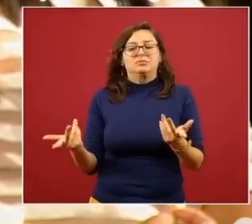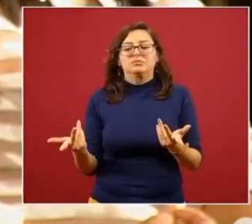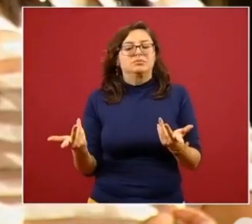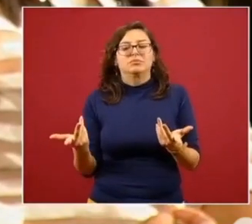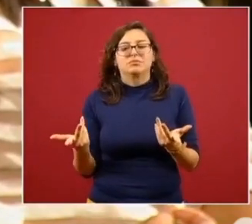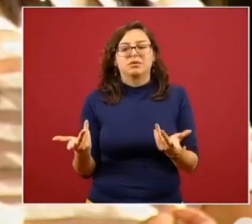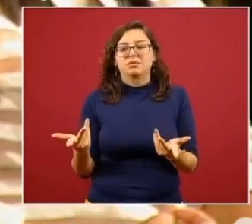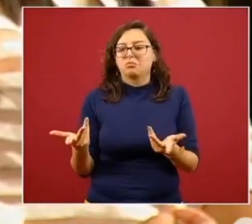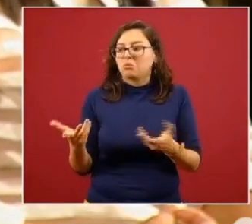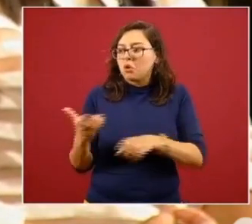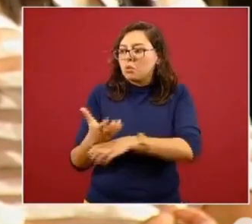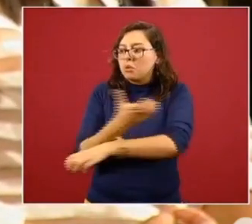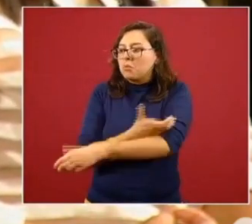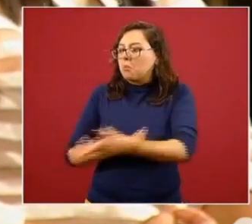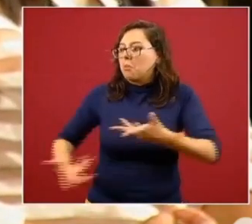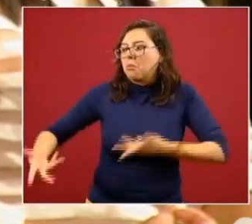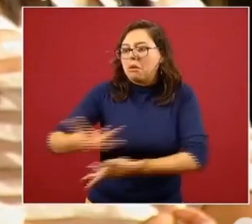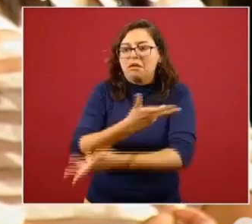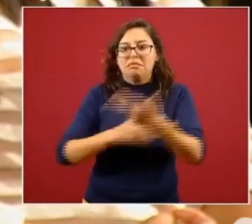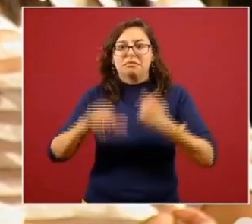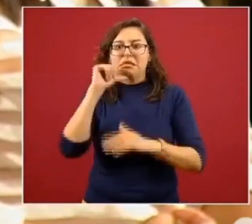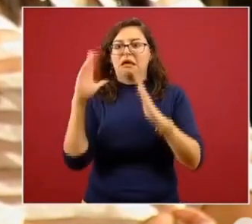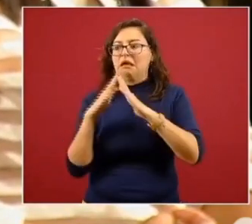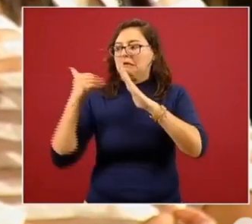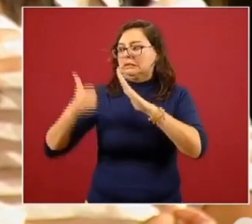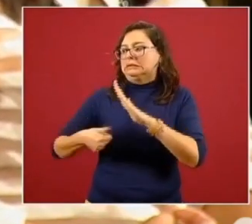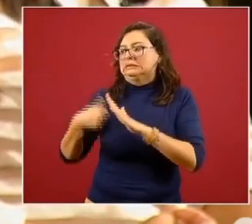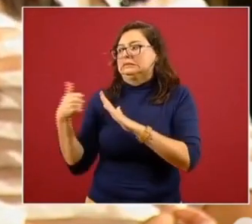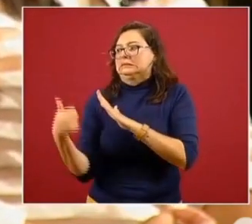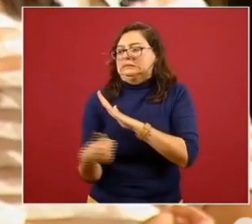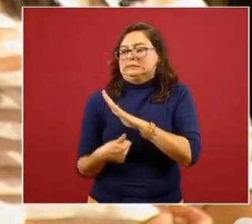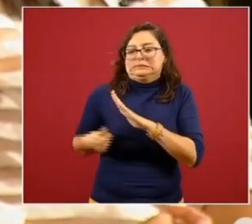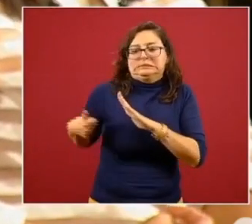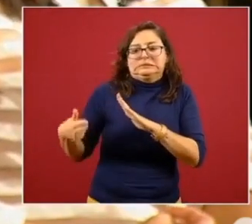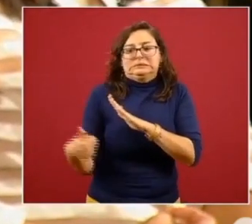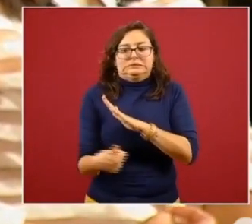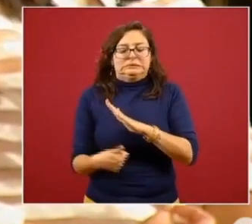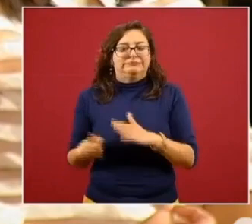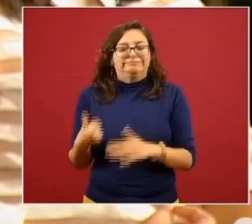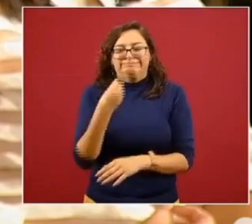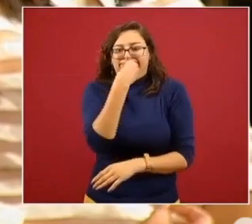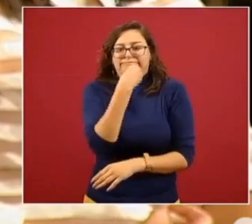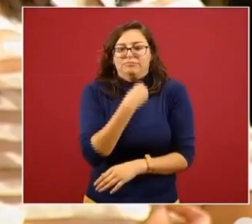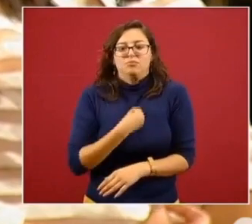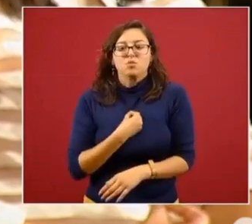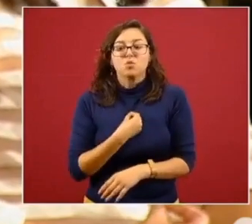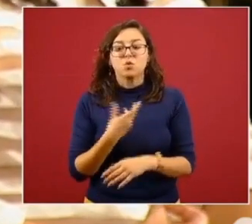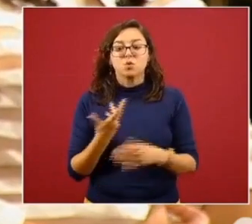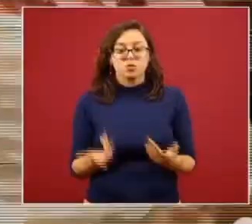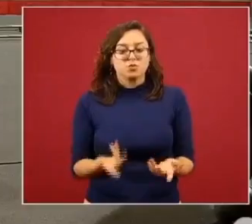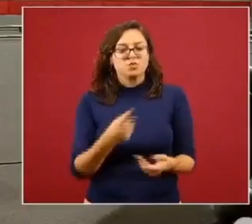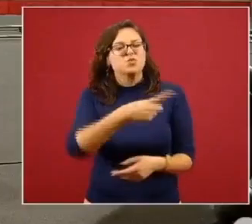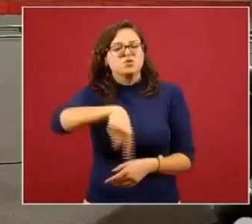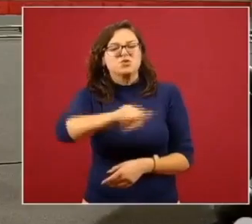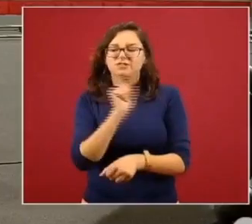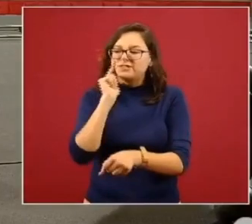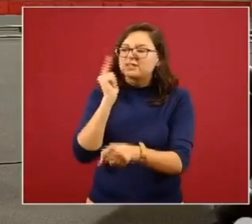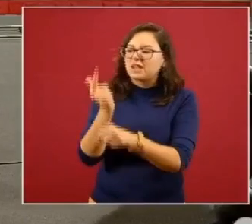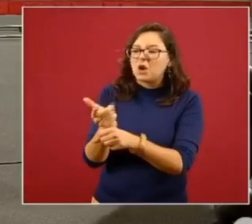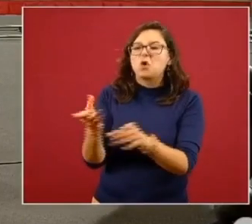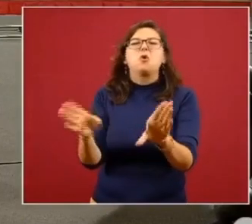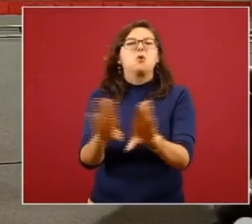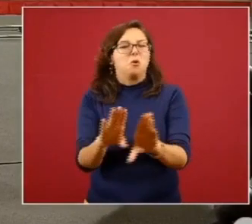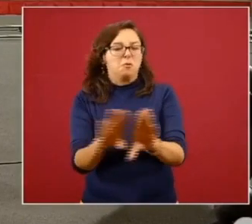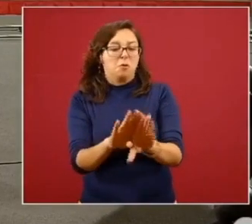con sus compañeros y al enclaustramiento en familia obligado por la pandemia? La segunda pregunta sería,